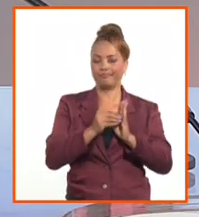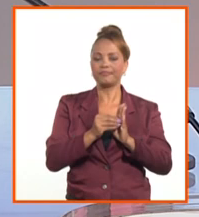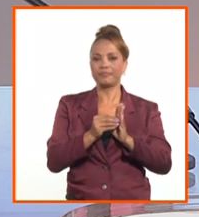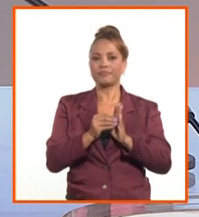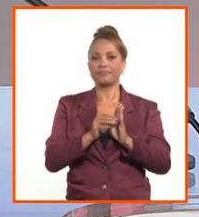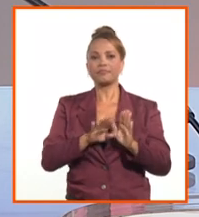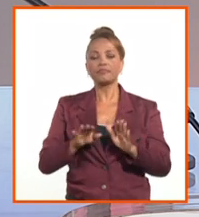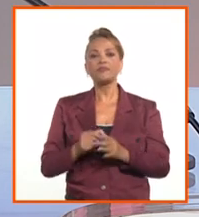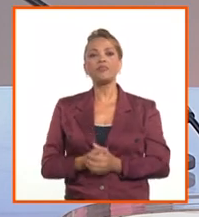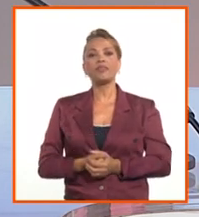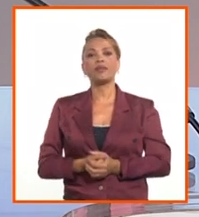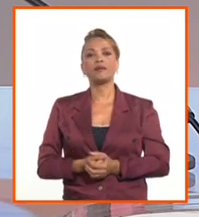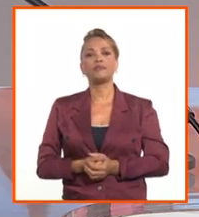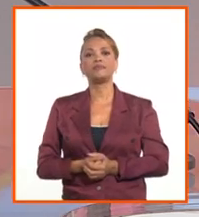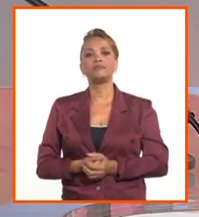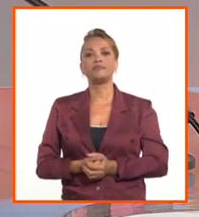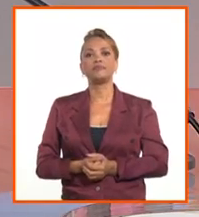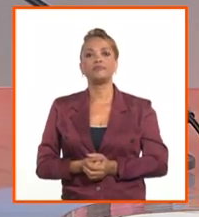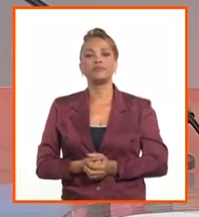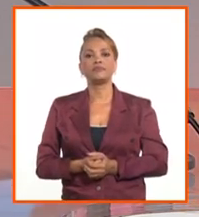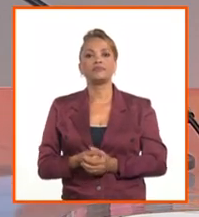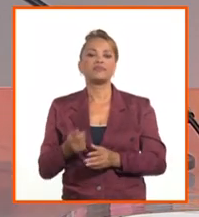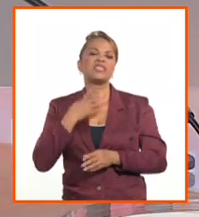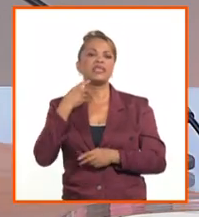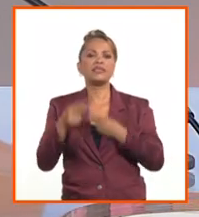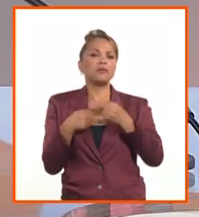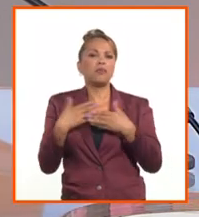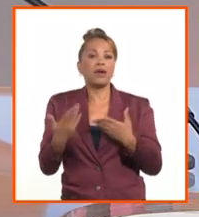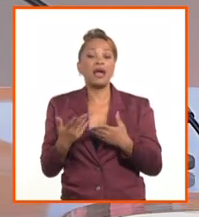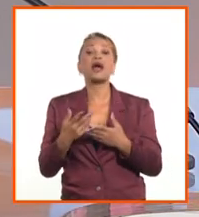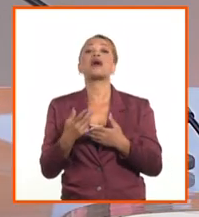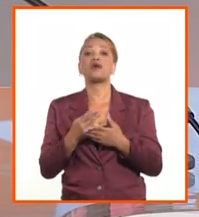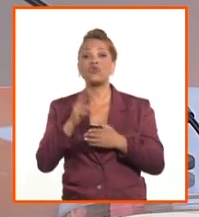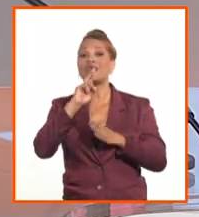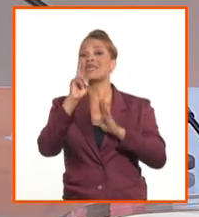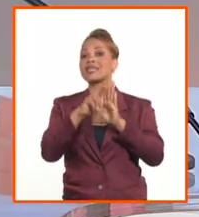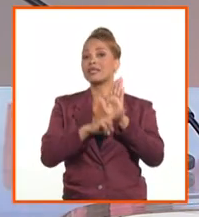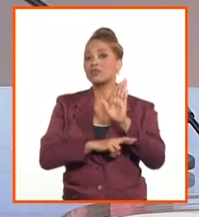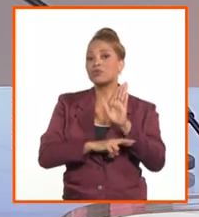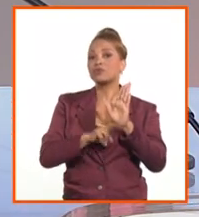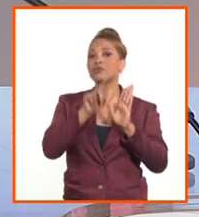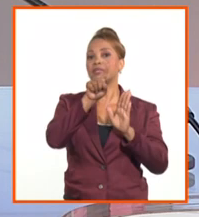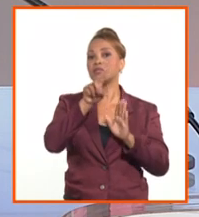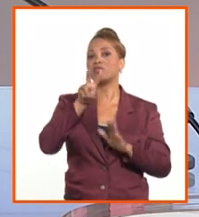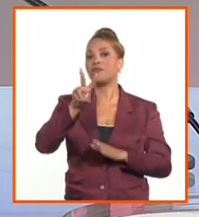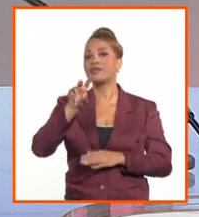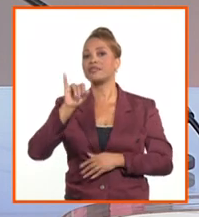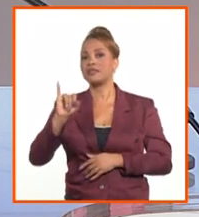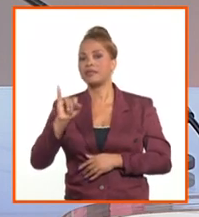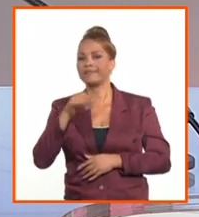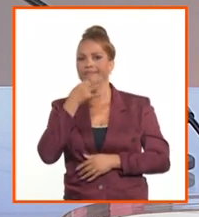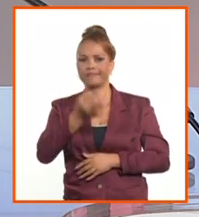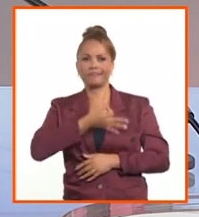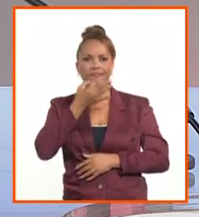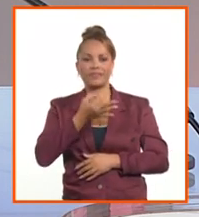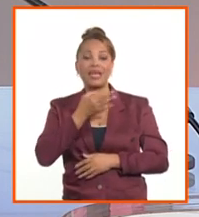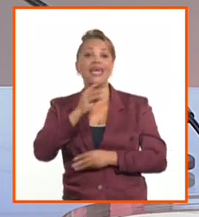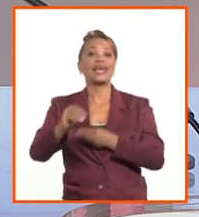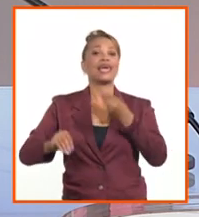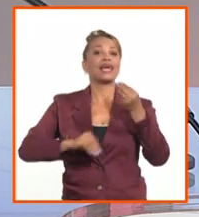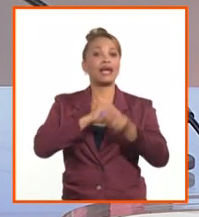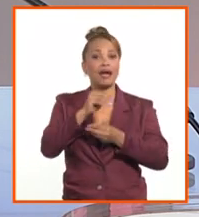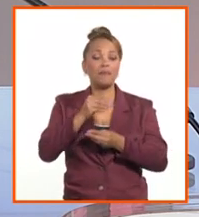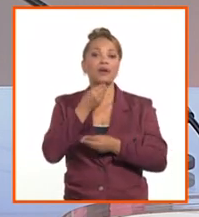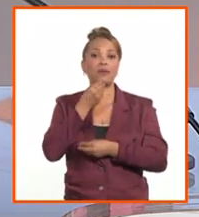tuvimos entonces que emitir una resolución que es la 126, que modifica precisamente esa posibilidad de que el